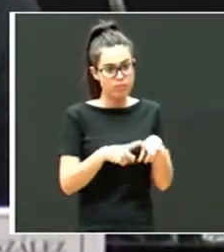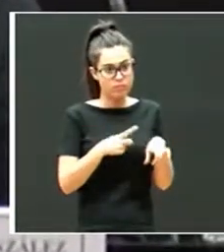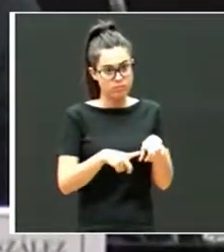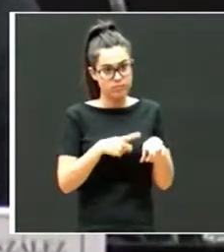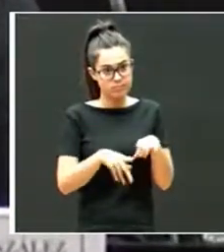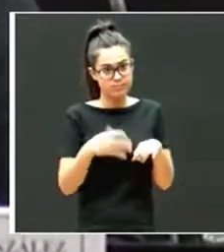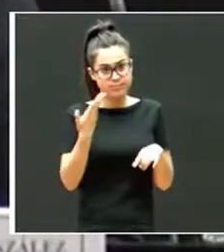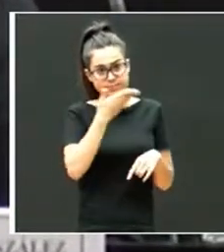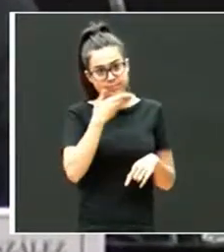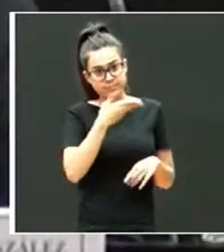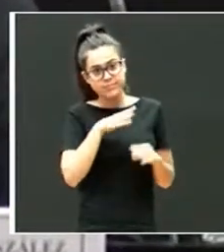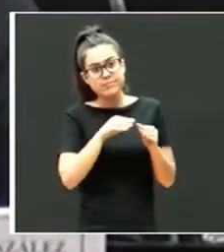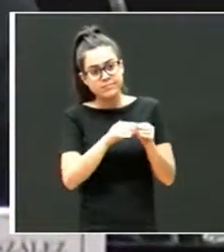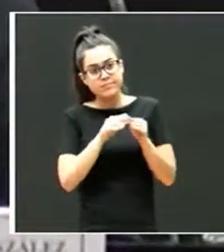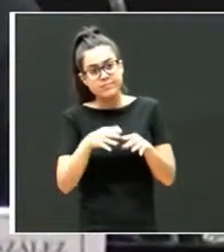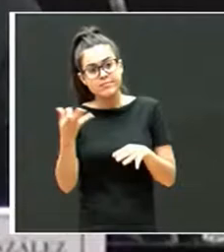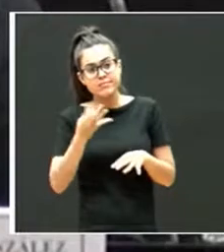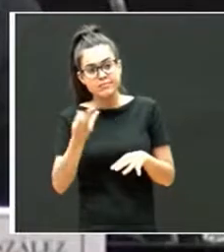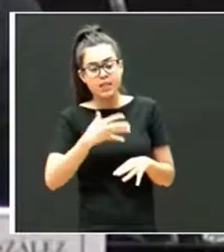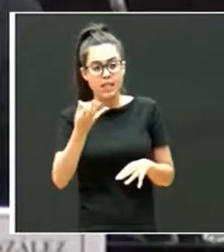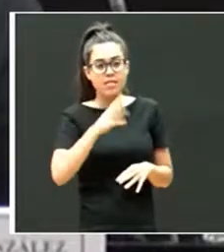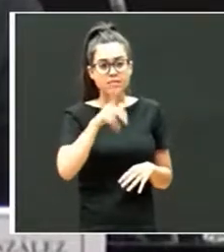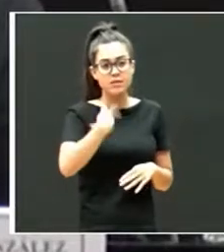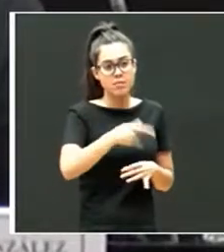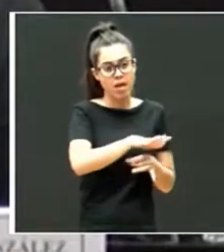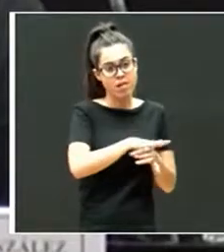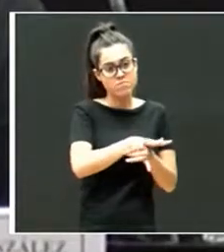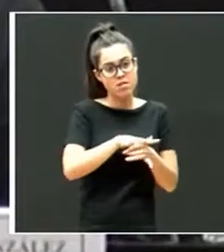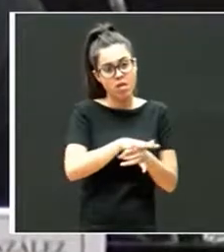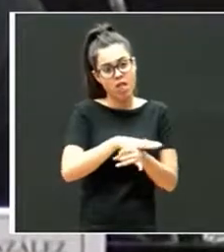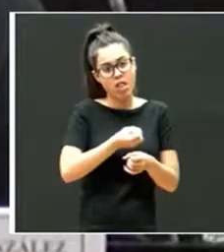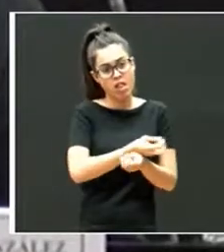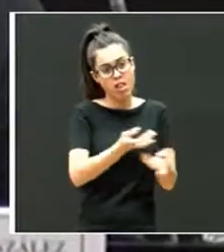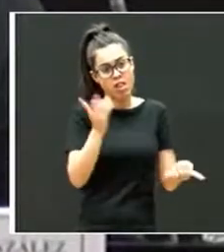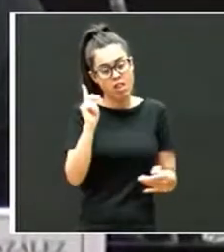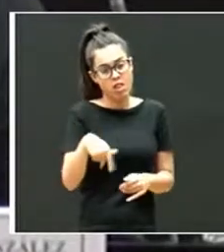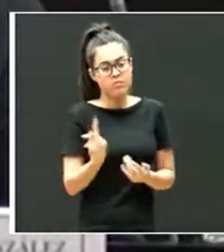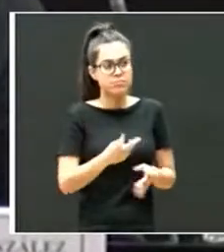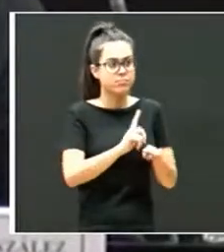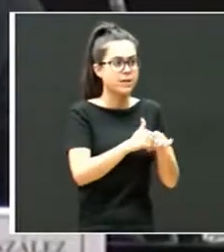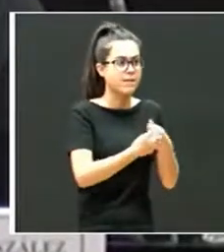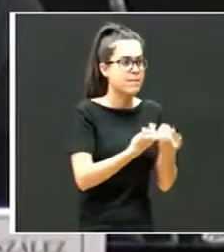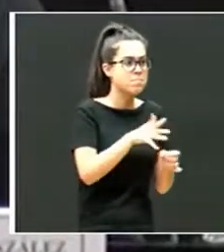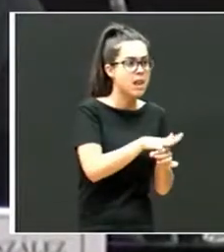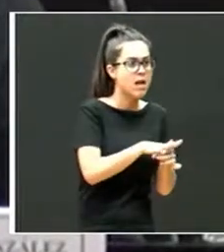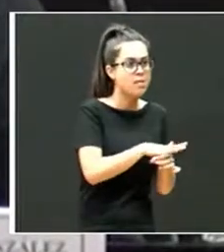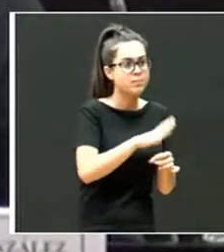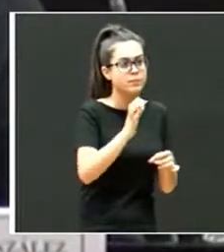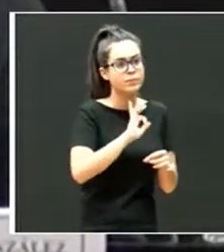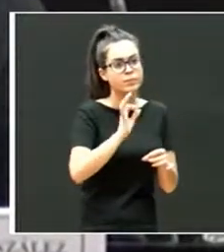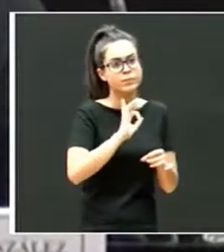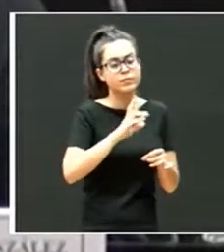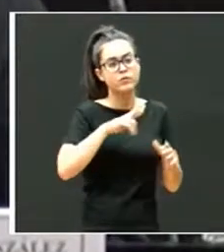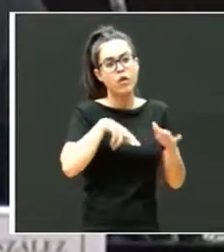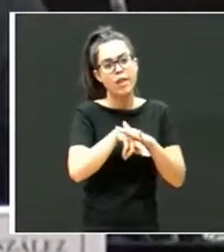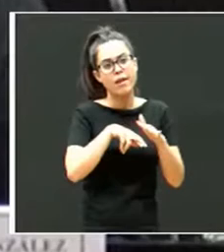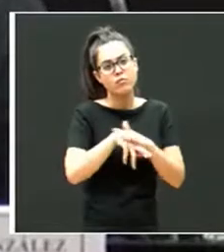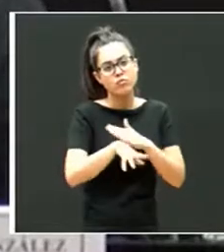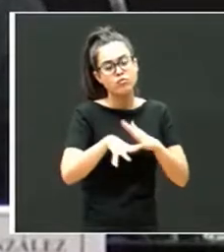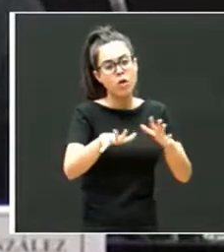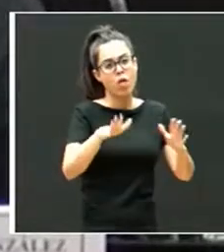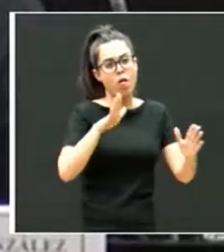se tienen que hacer en la escuela, pues se tienen que hacer en el resto de los ámbitos. Se tiene que hacer en la familia, se tiene que hacer en un recurso de acogida,